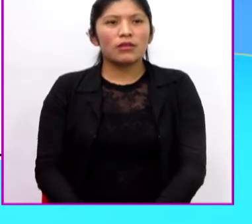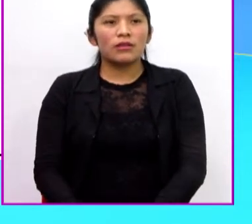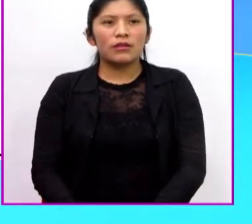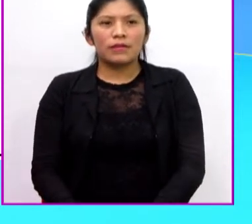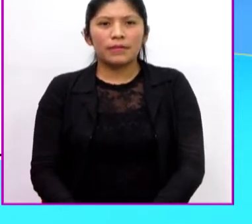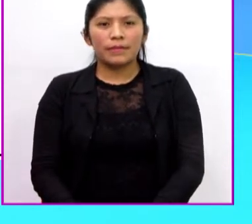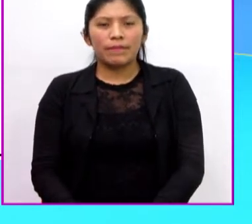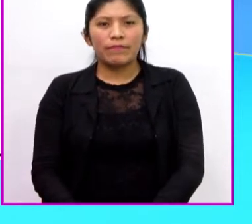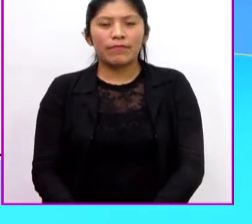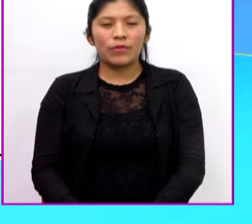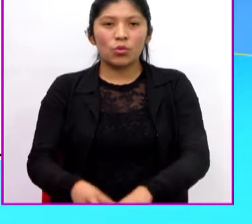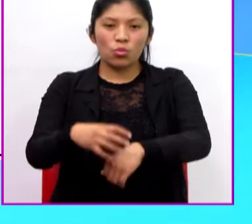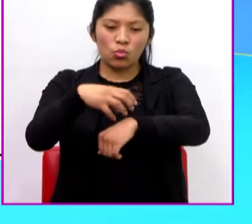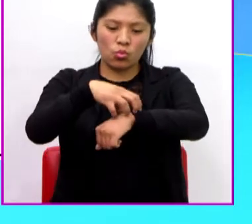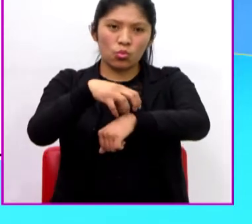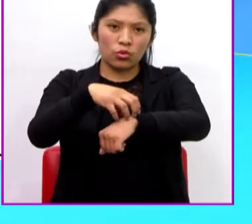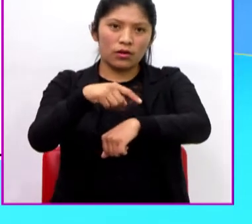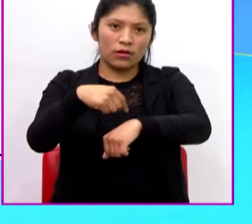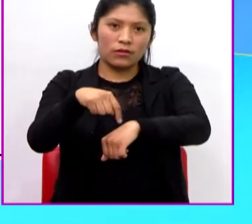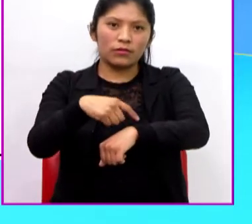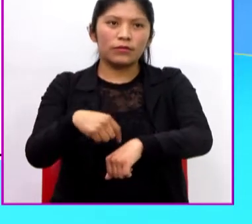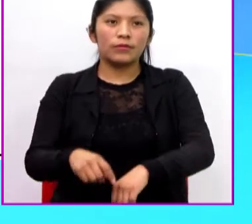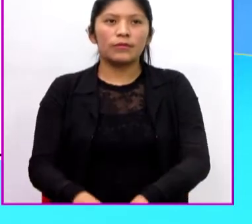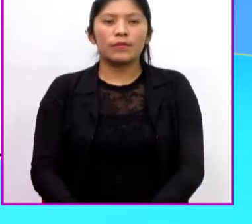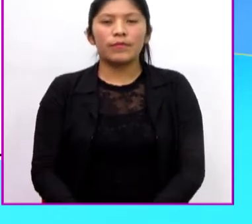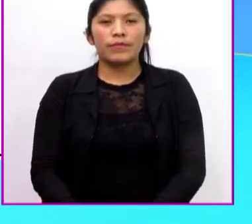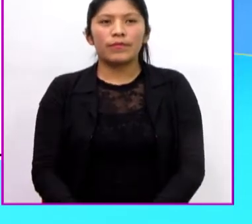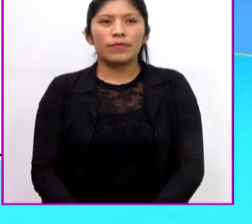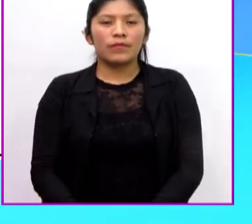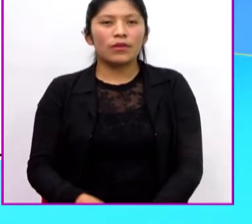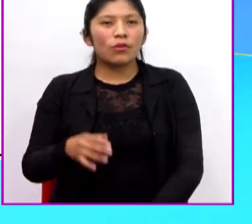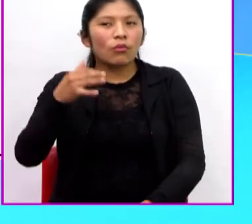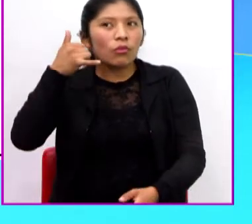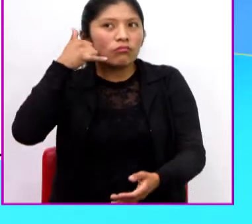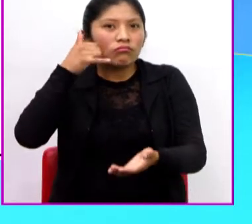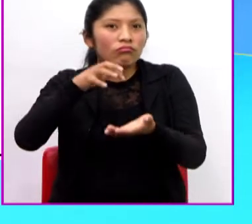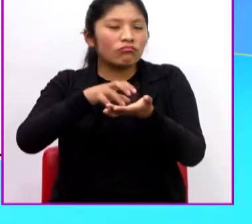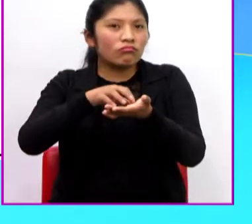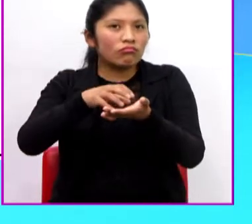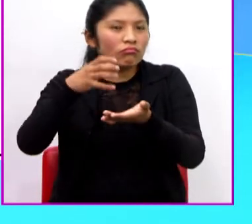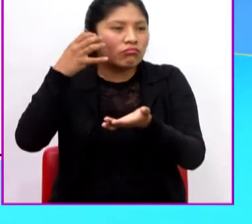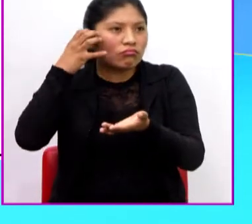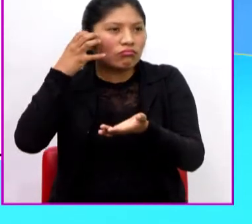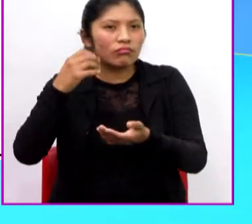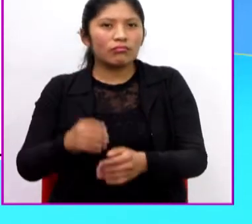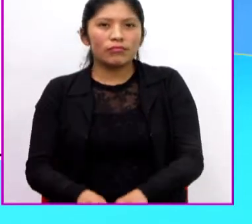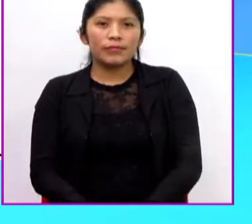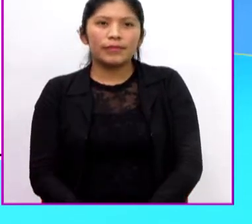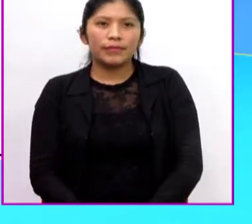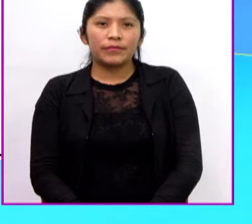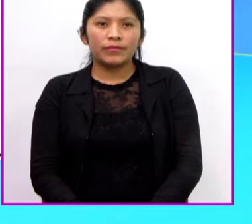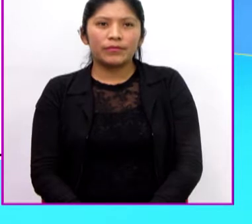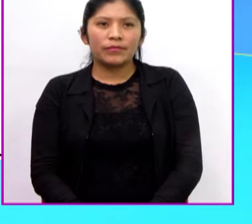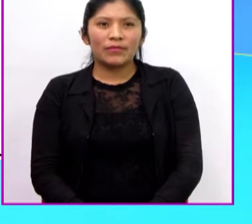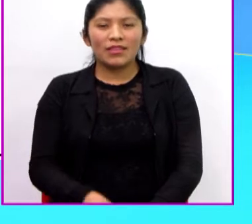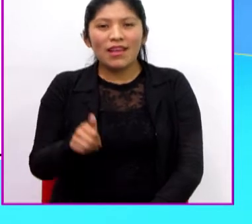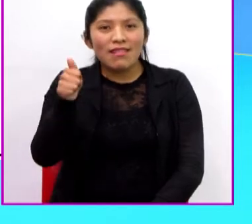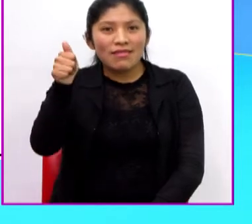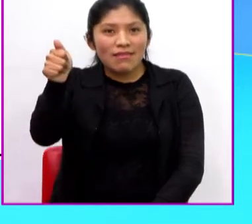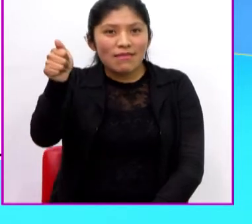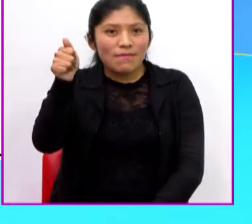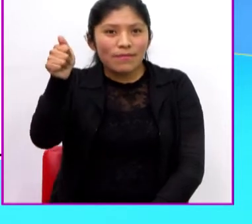Un reloj. Cuando te llaman al celular. El timbre.